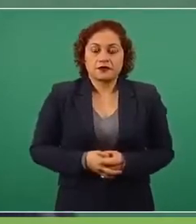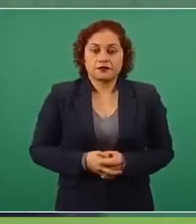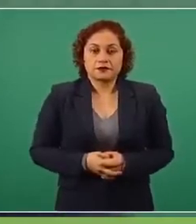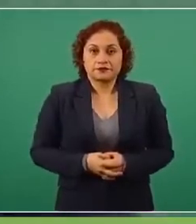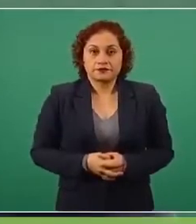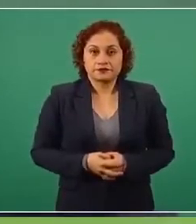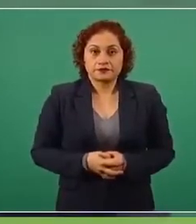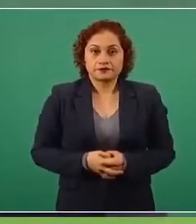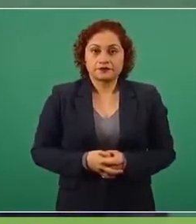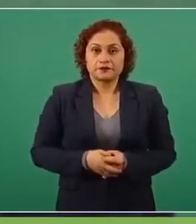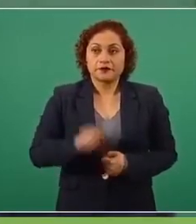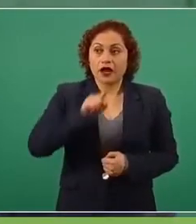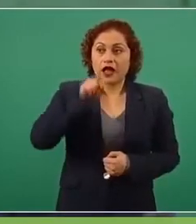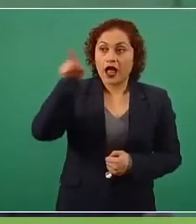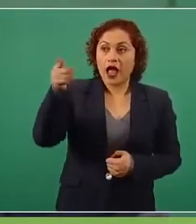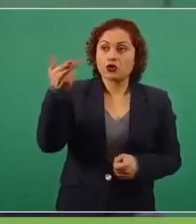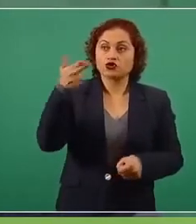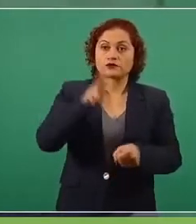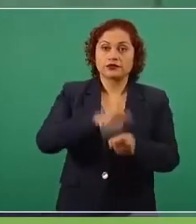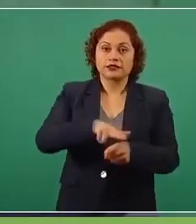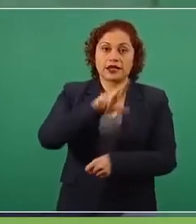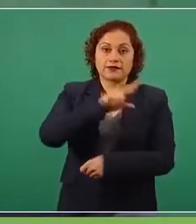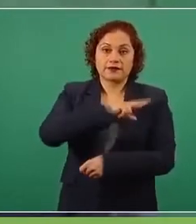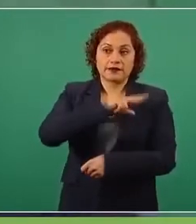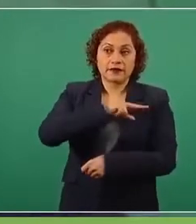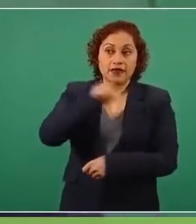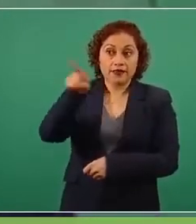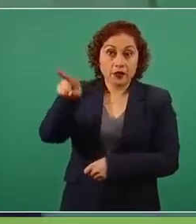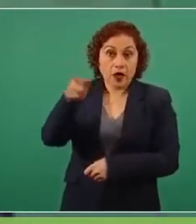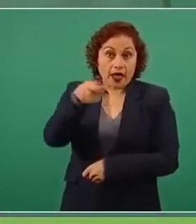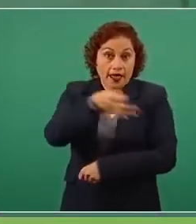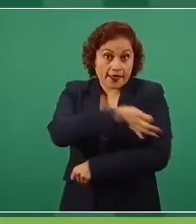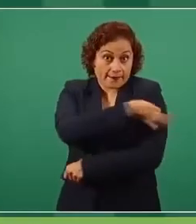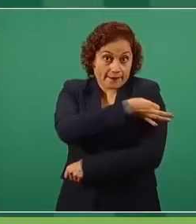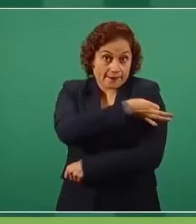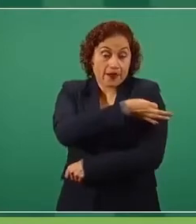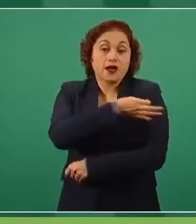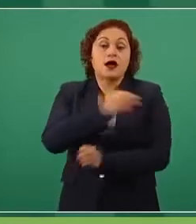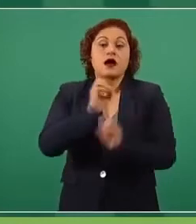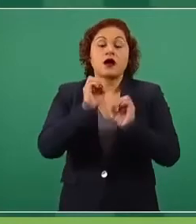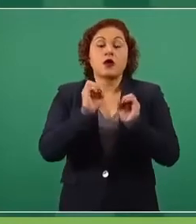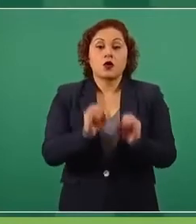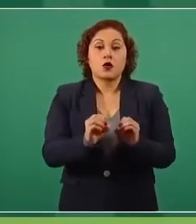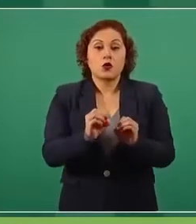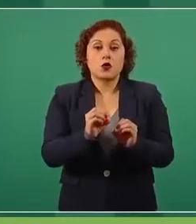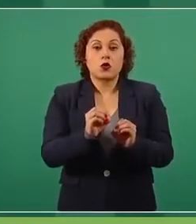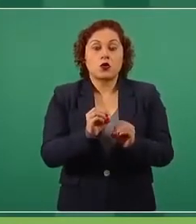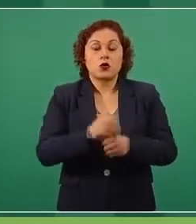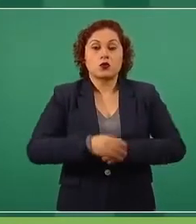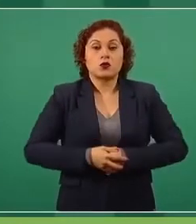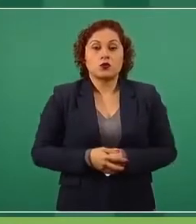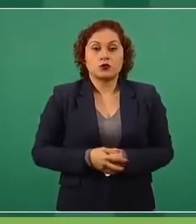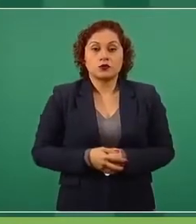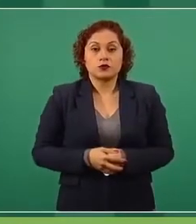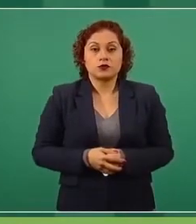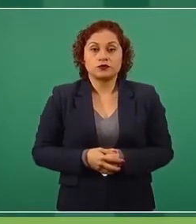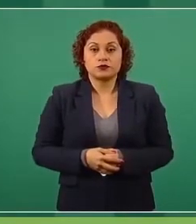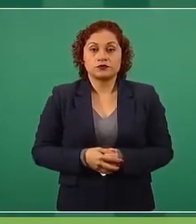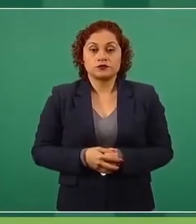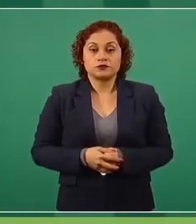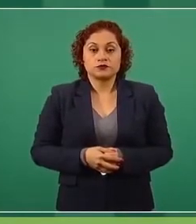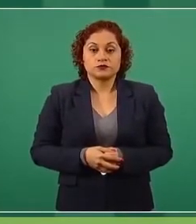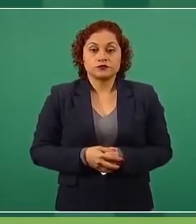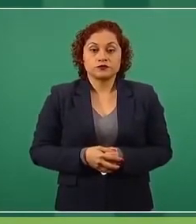hospital privado, que se está vacunando en